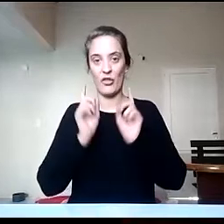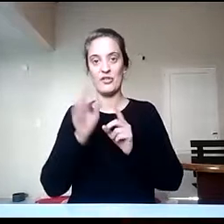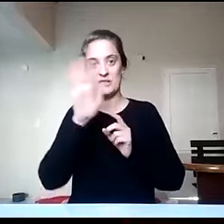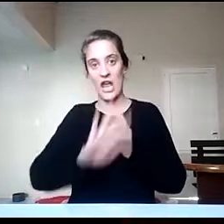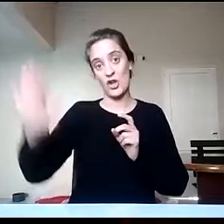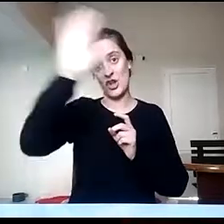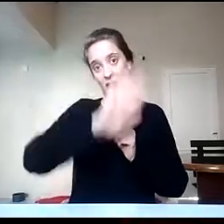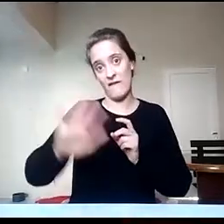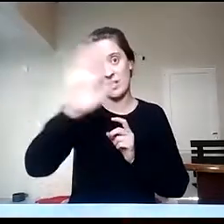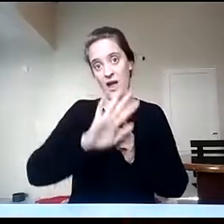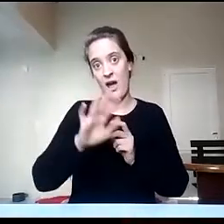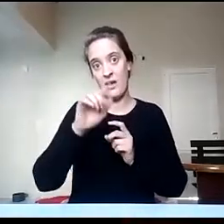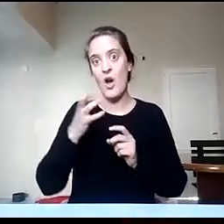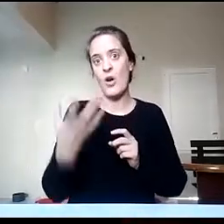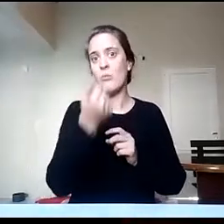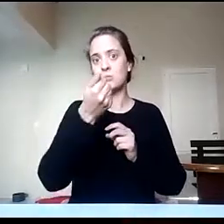es una oportunidad para,